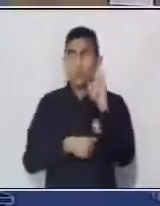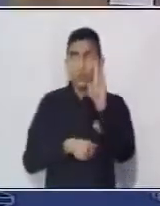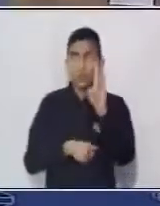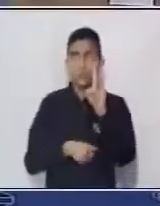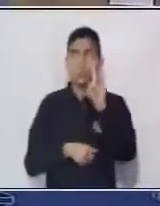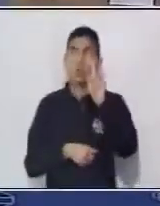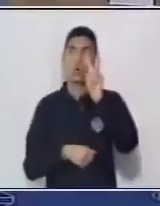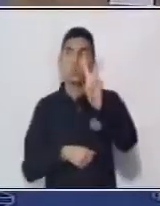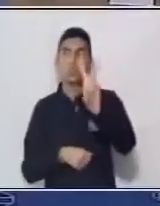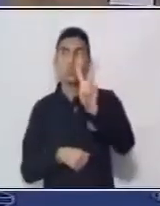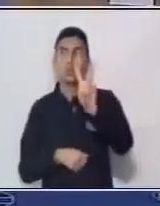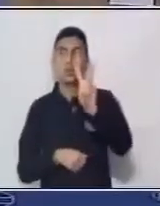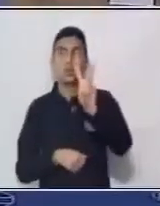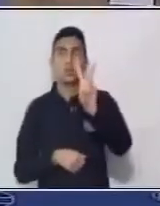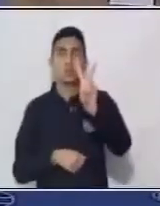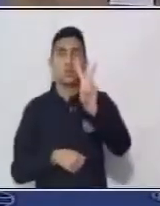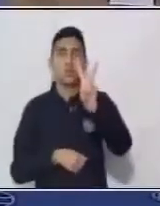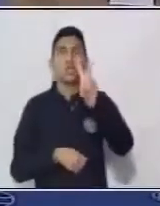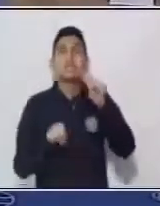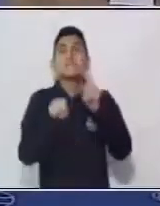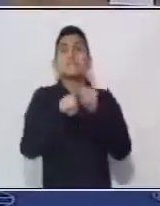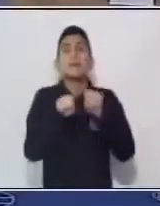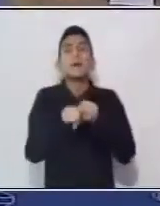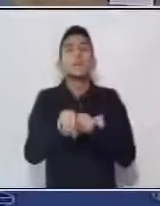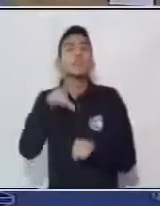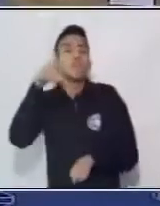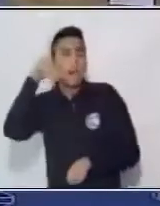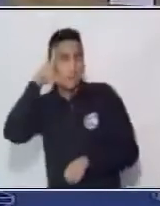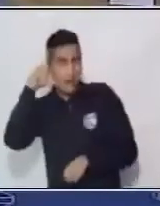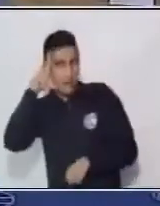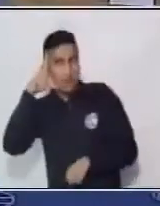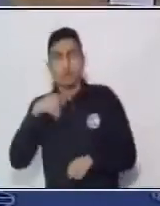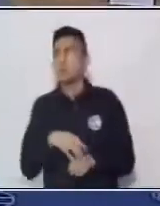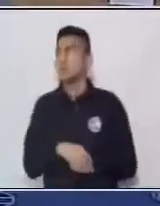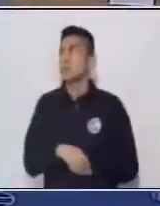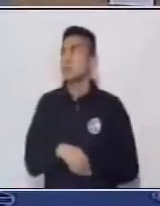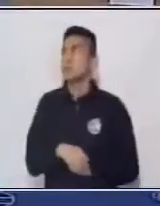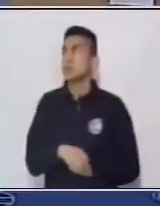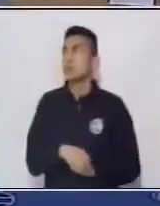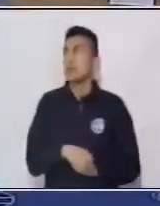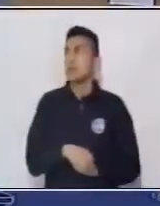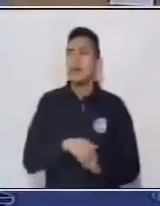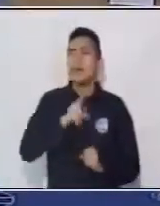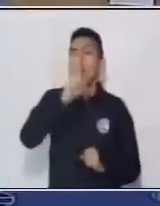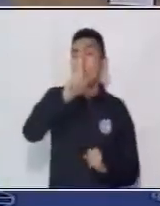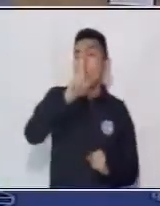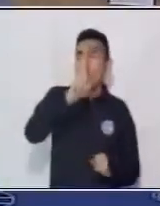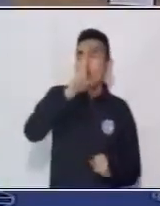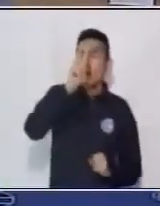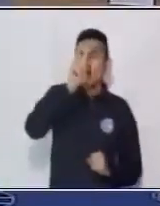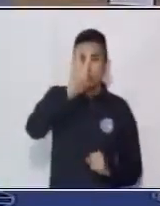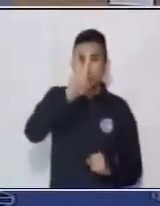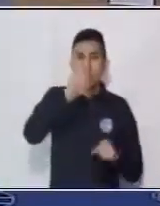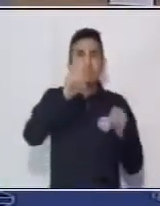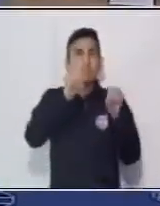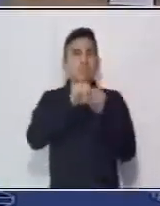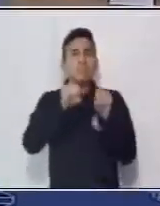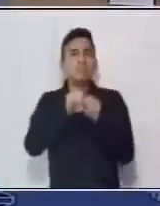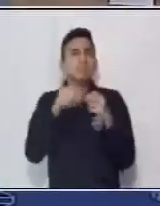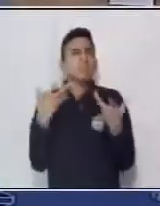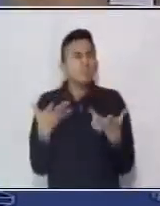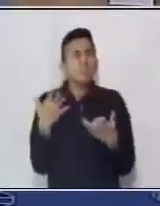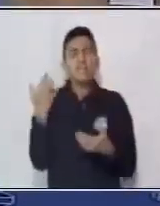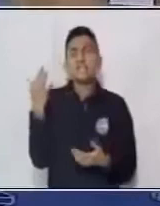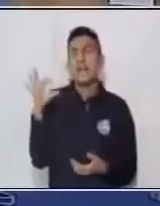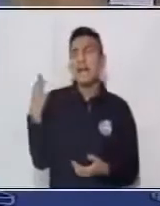y dos zapatos de color amarillo. Tengo, tengo uno y dos zapatos de color